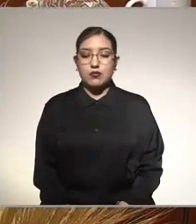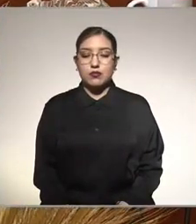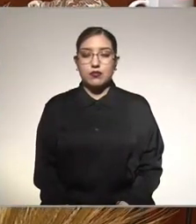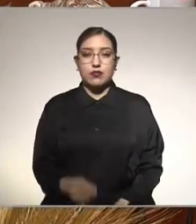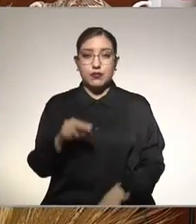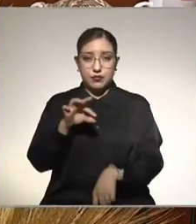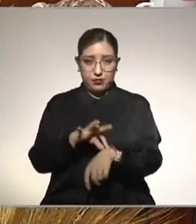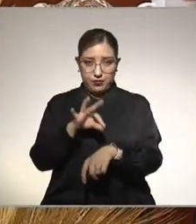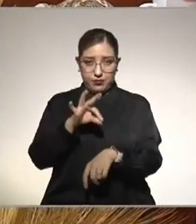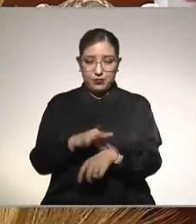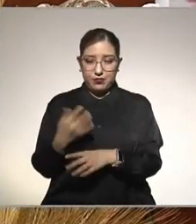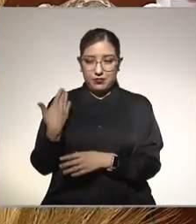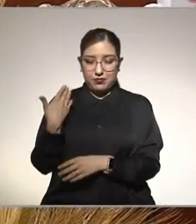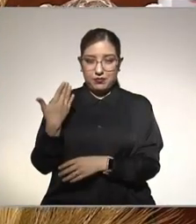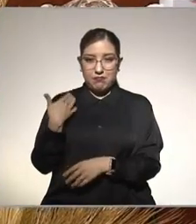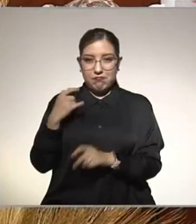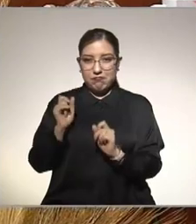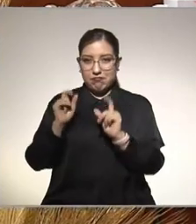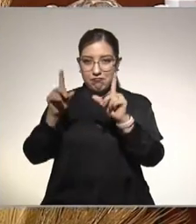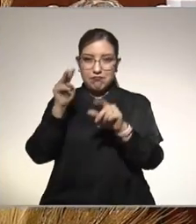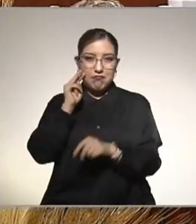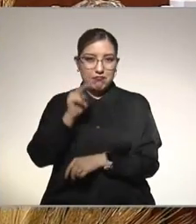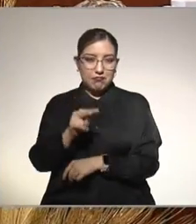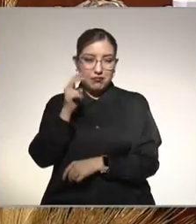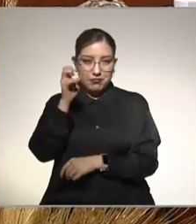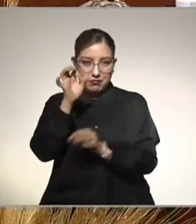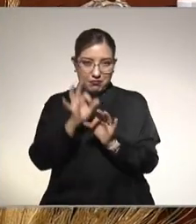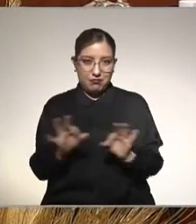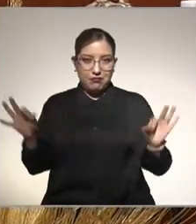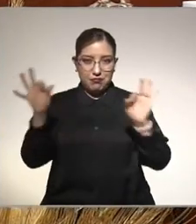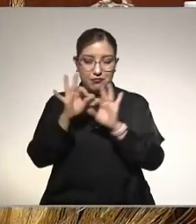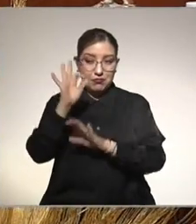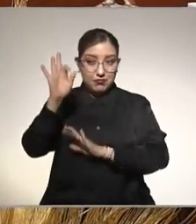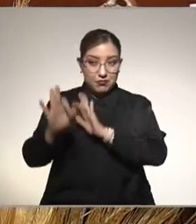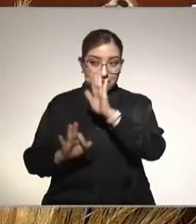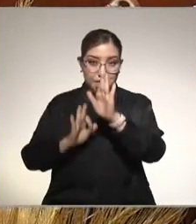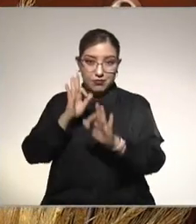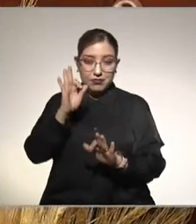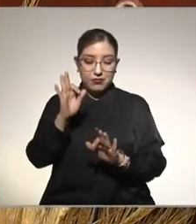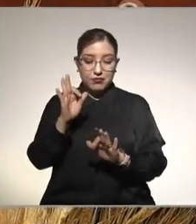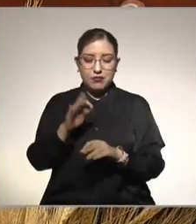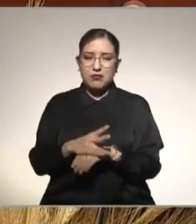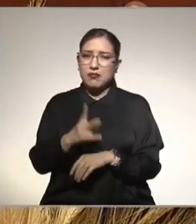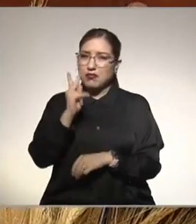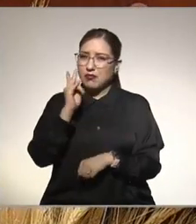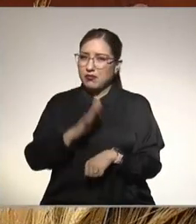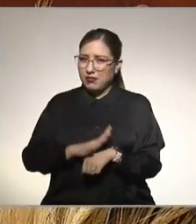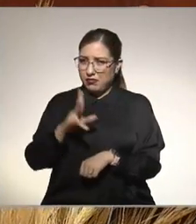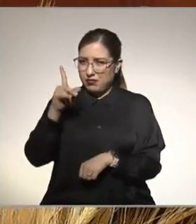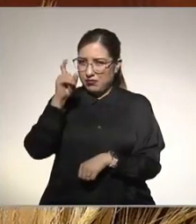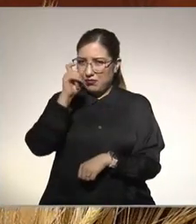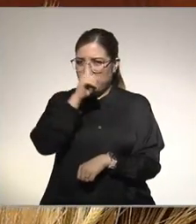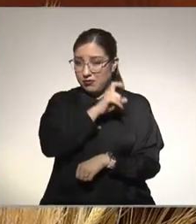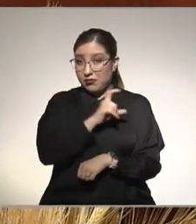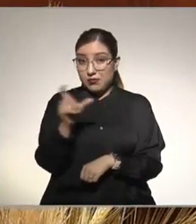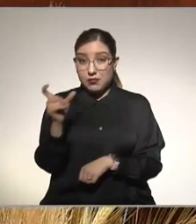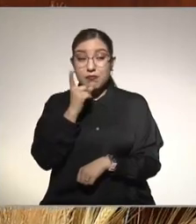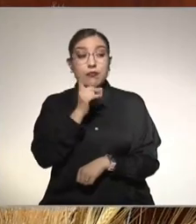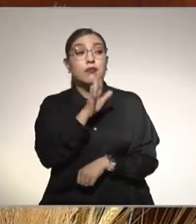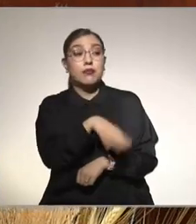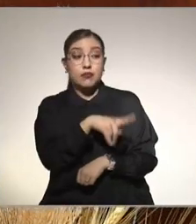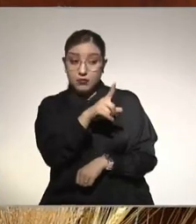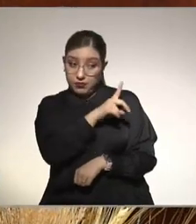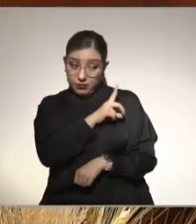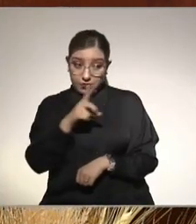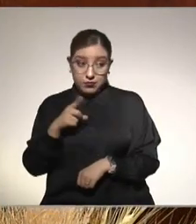doctores lo que acabamos de ver es la base el pilar del tratamiento pero también es lo más complejo cuando uno le dice a un paciente tienes que